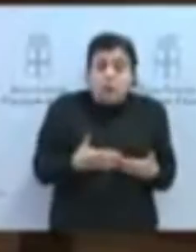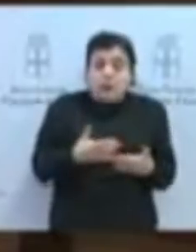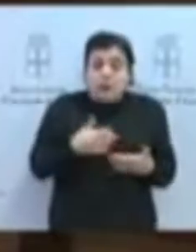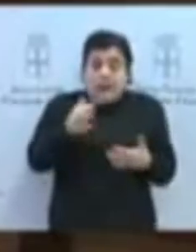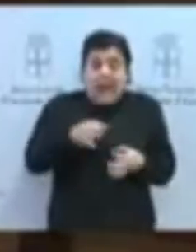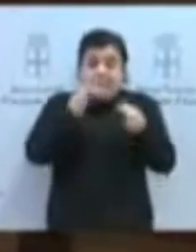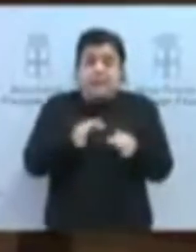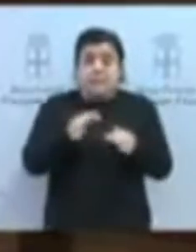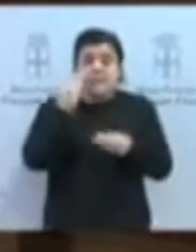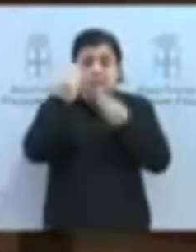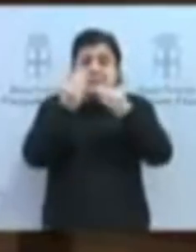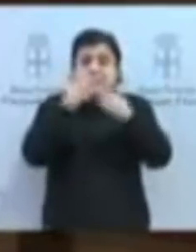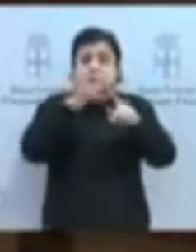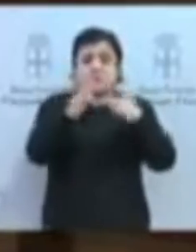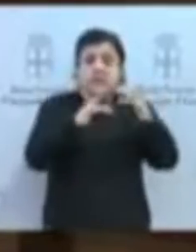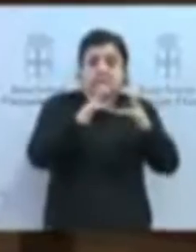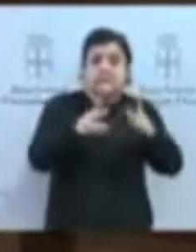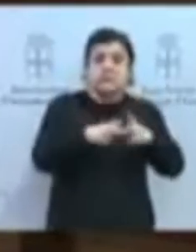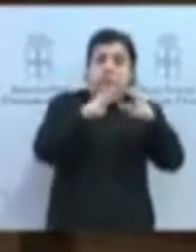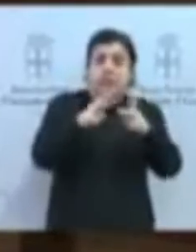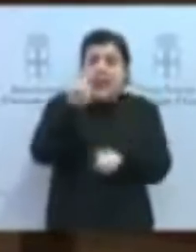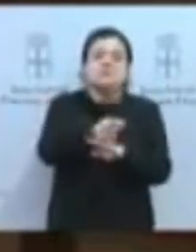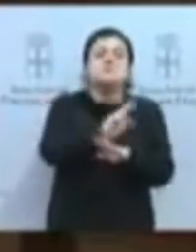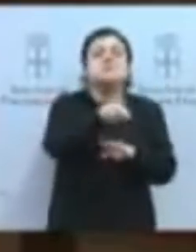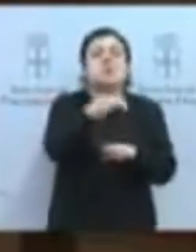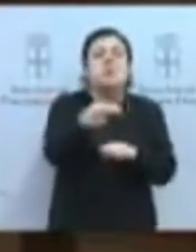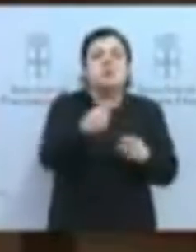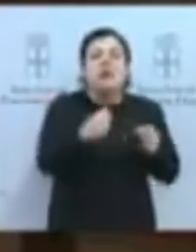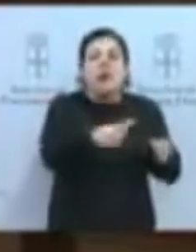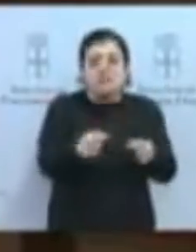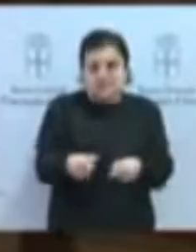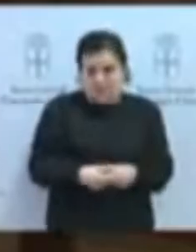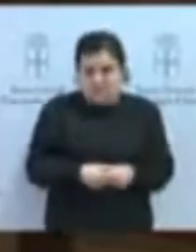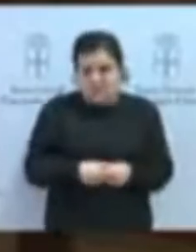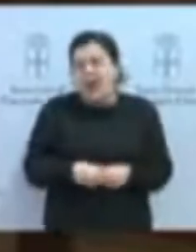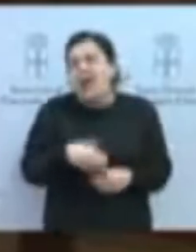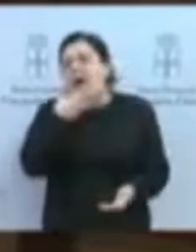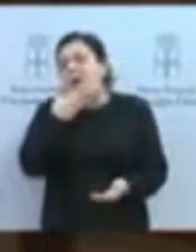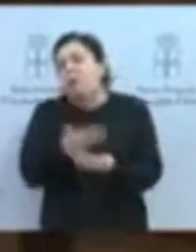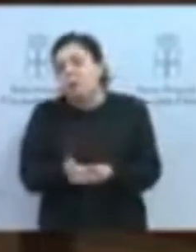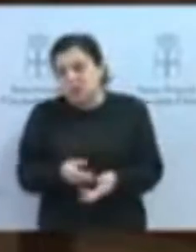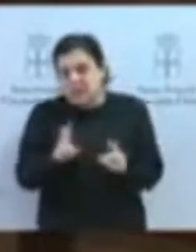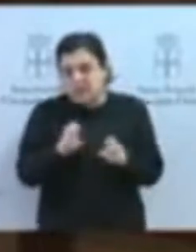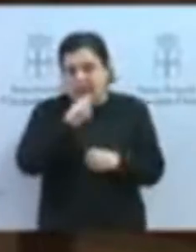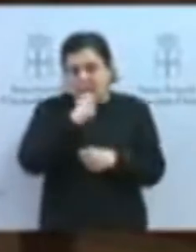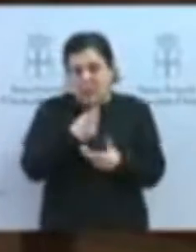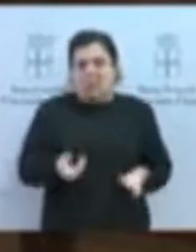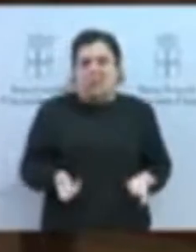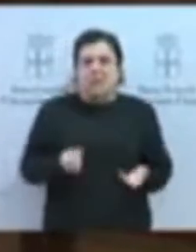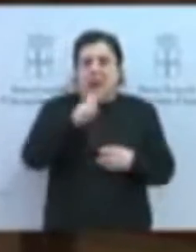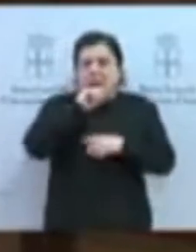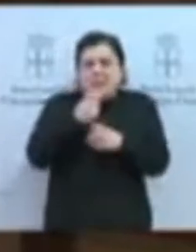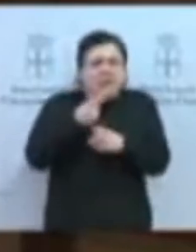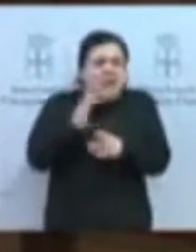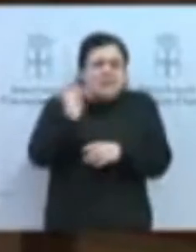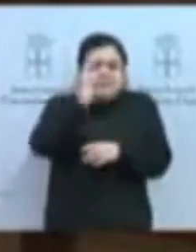la que atraviesa en nuestro país hasta la fecha los gobiernos socialcomunistas. Sus teorías comunistas ya no valen, y son